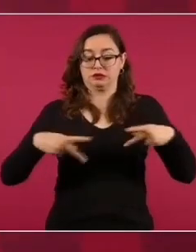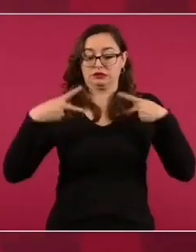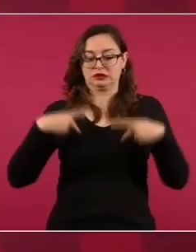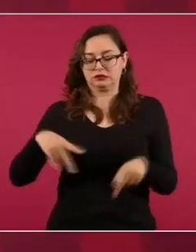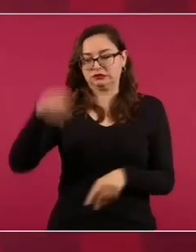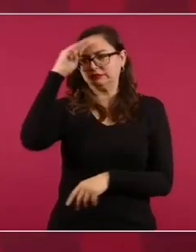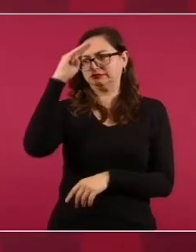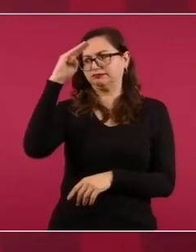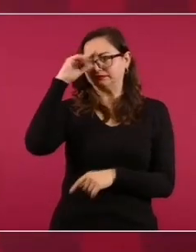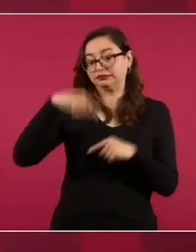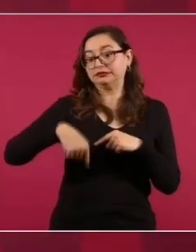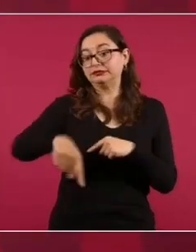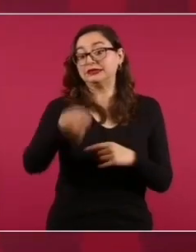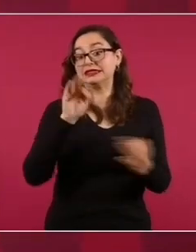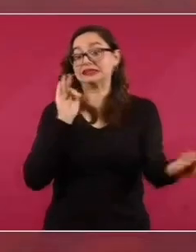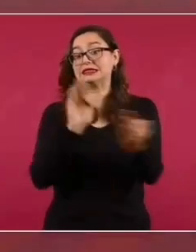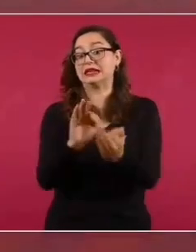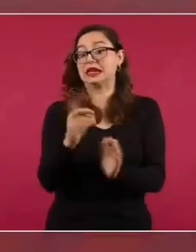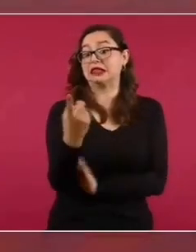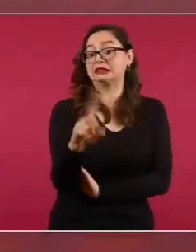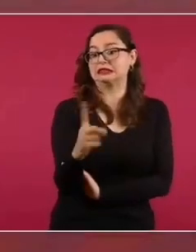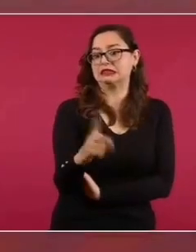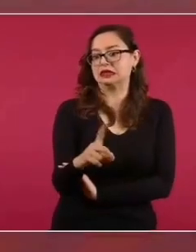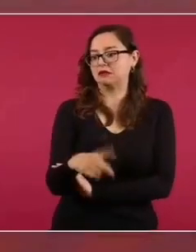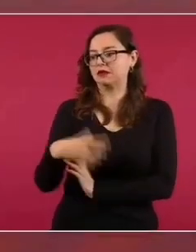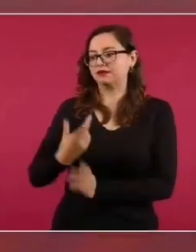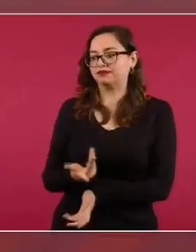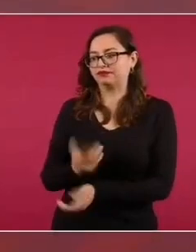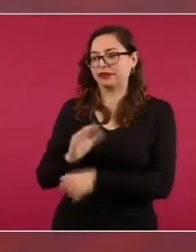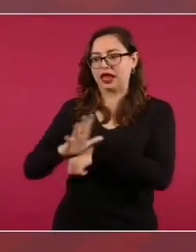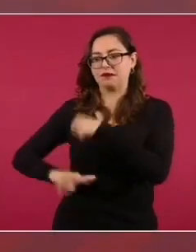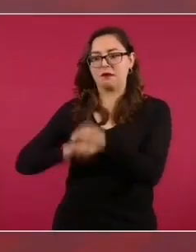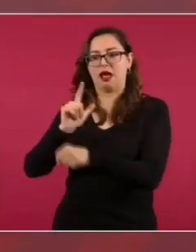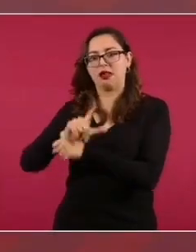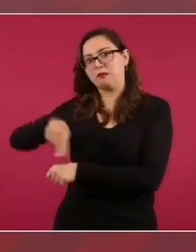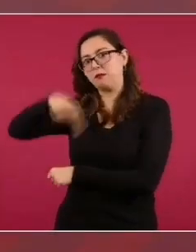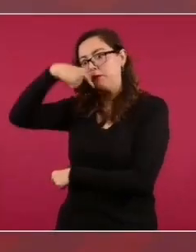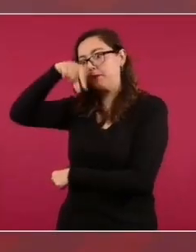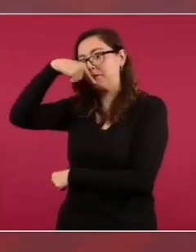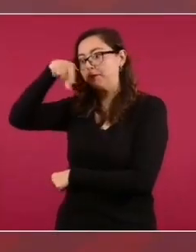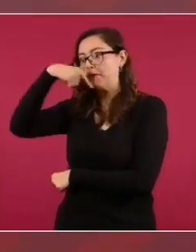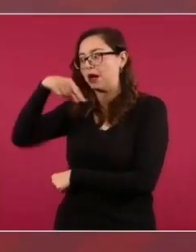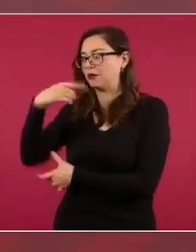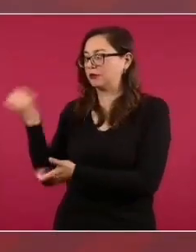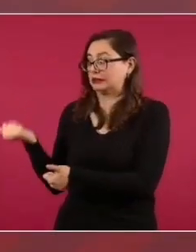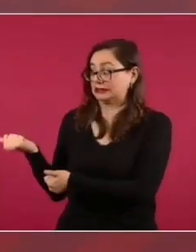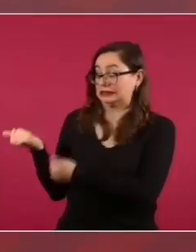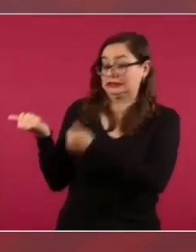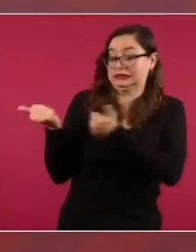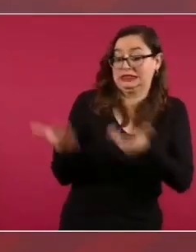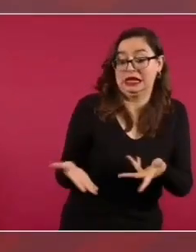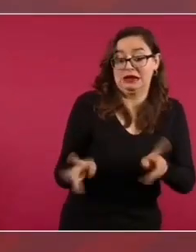año… Por ejemplo. Y puedo poner el ejemplo.